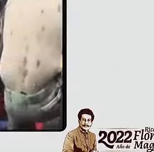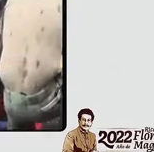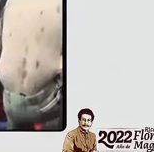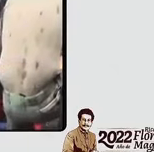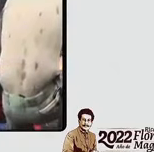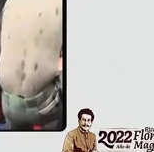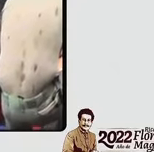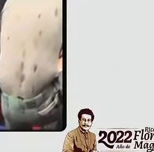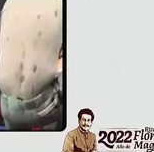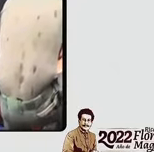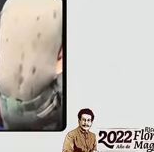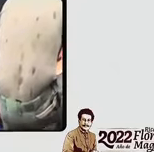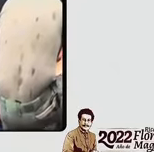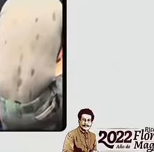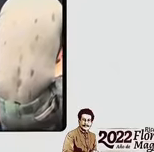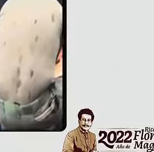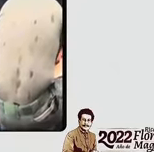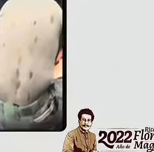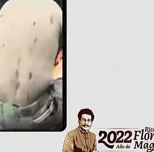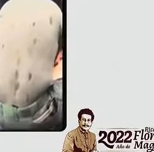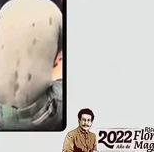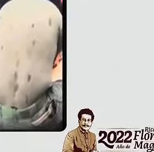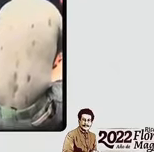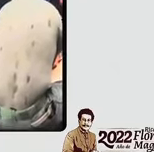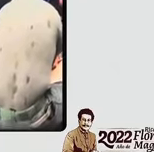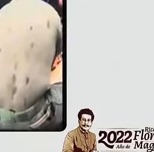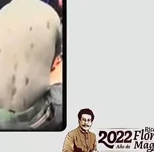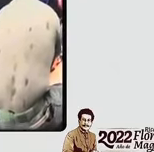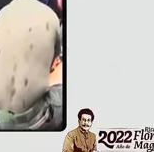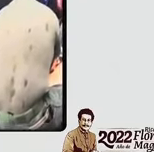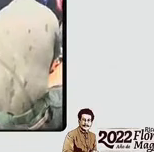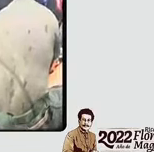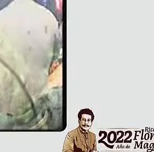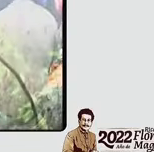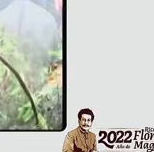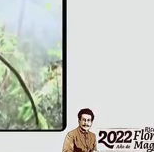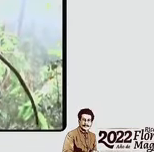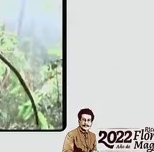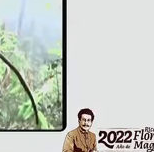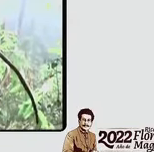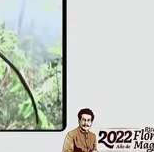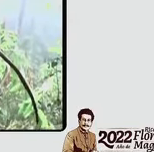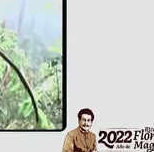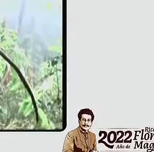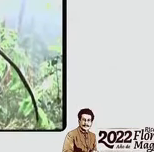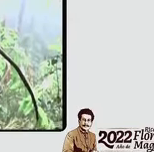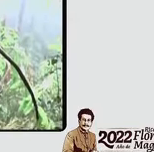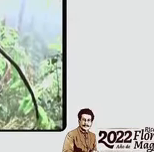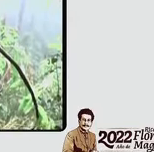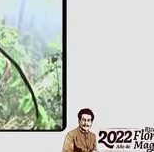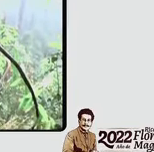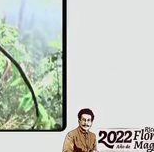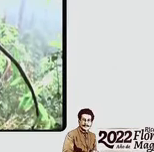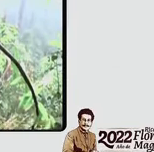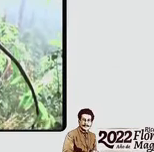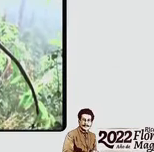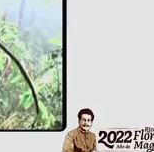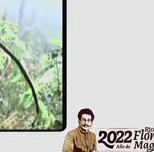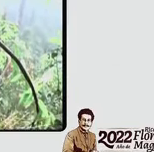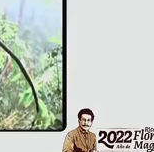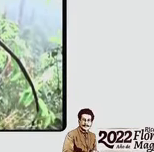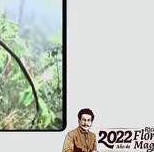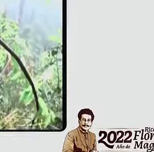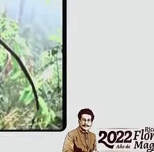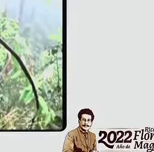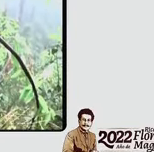aquí en Vallarta, 16 personas, dos embarcaciones, han realizado 101 operaciones y